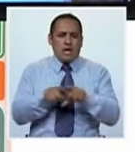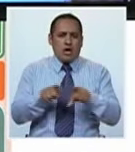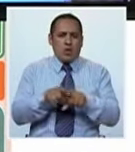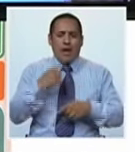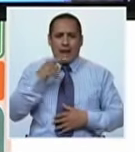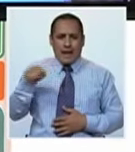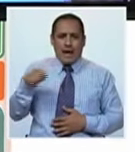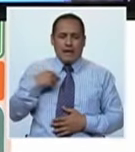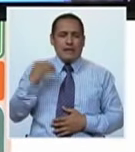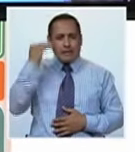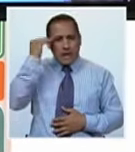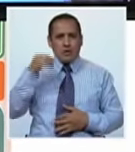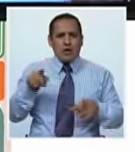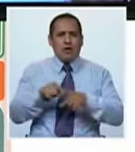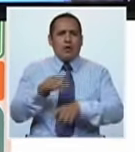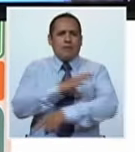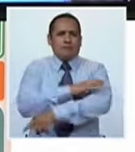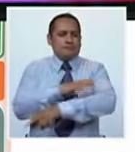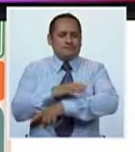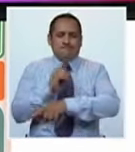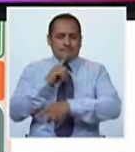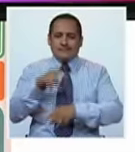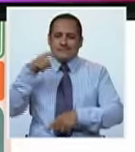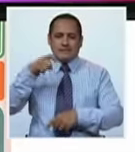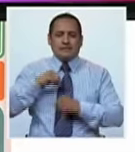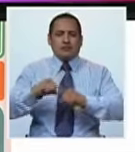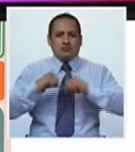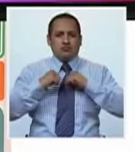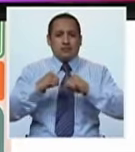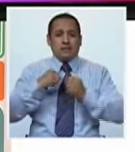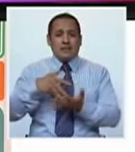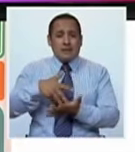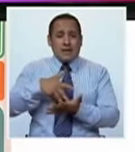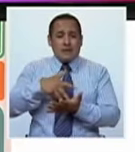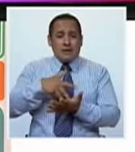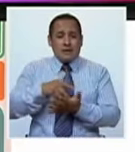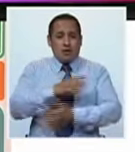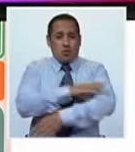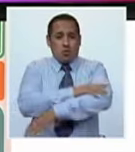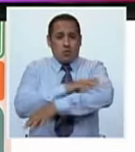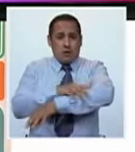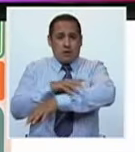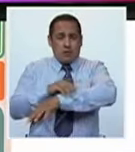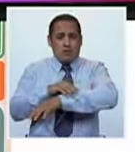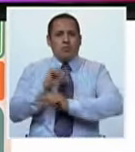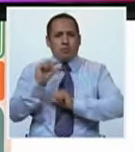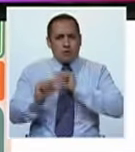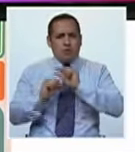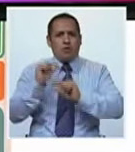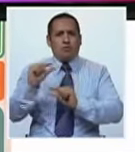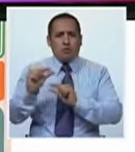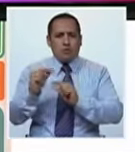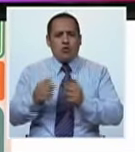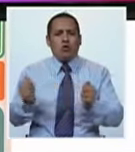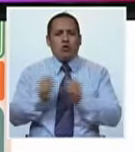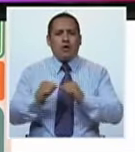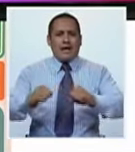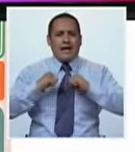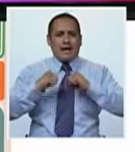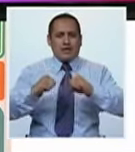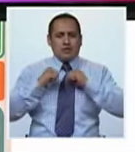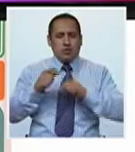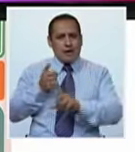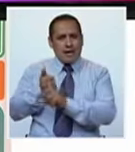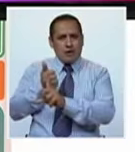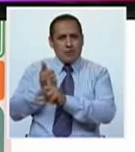exactamente lo mismo, ¿no? Y esa debilidad muscular se va superando poco a poco con los